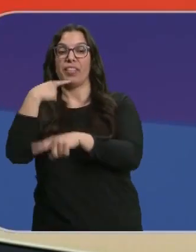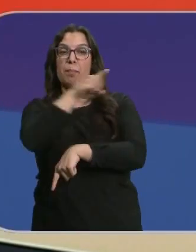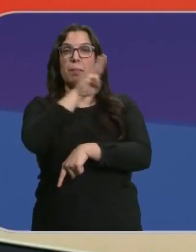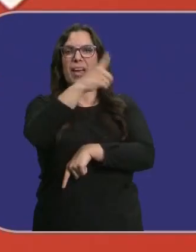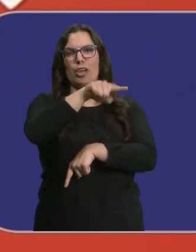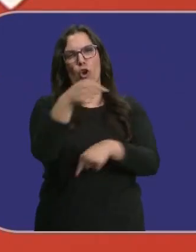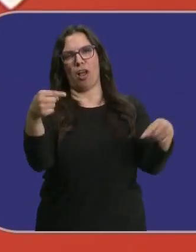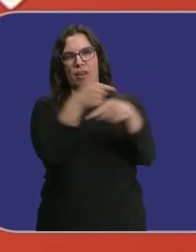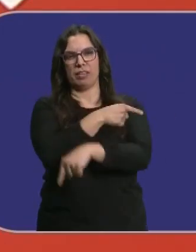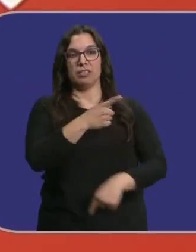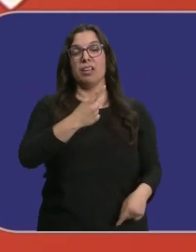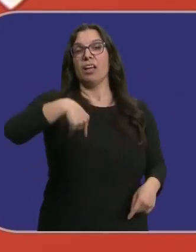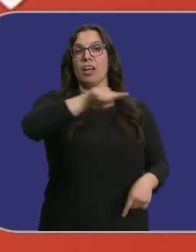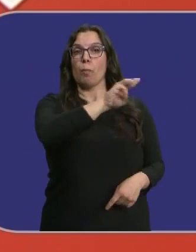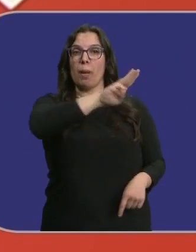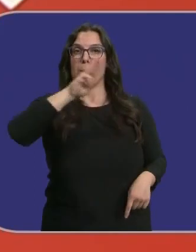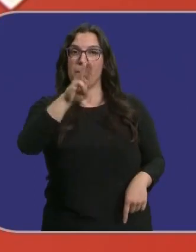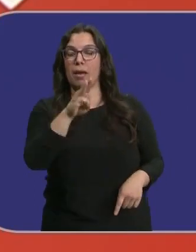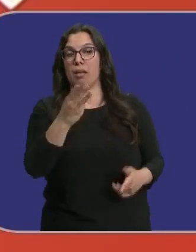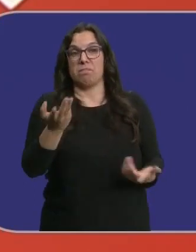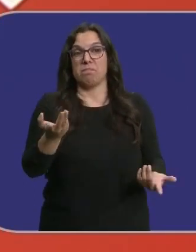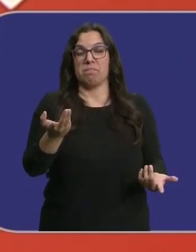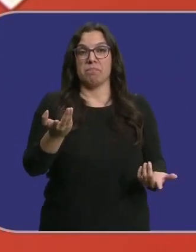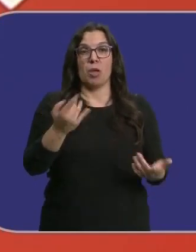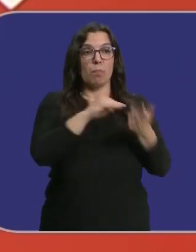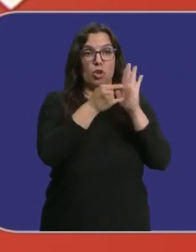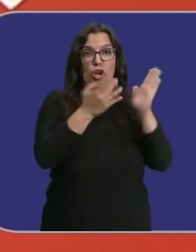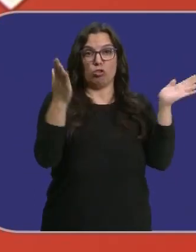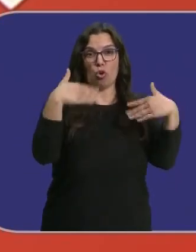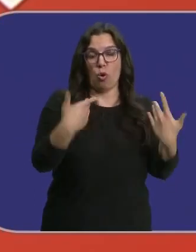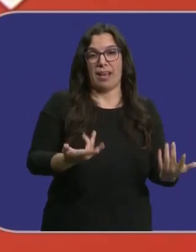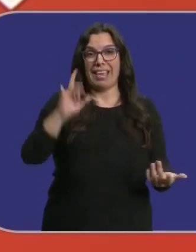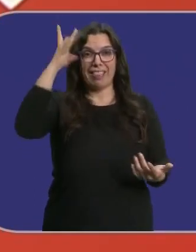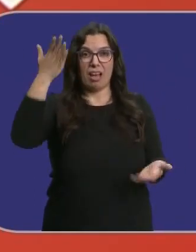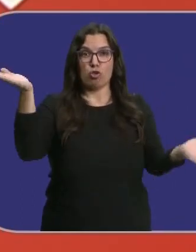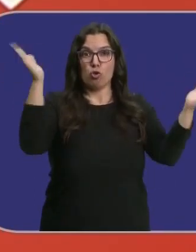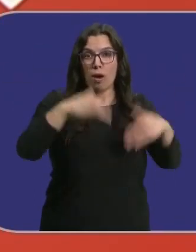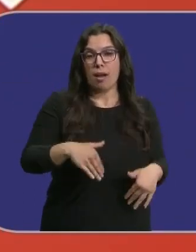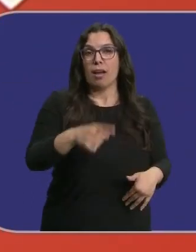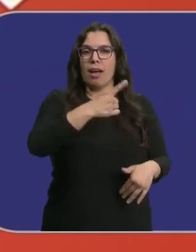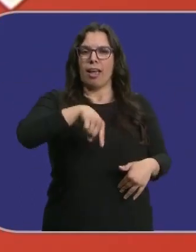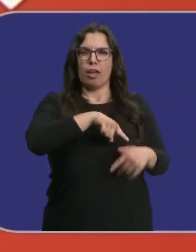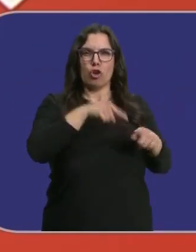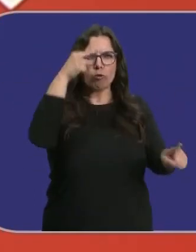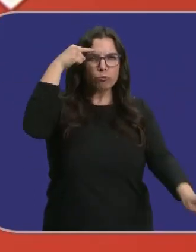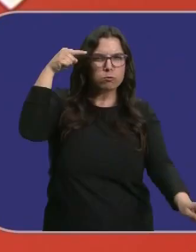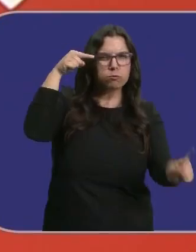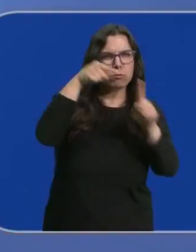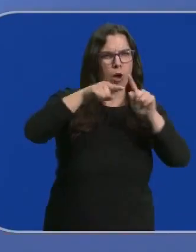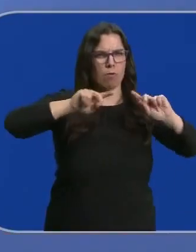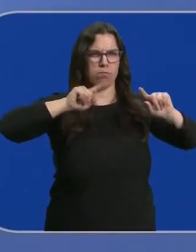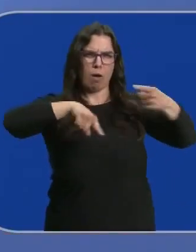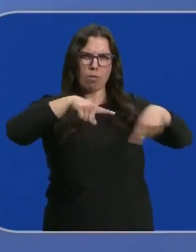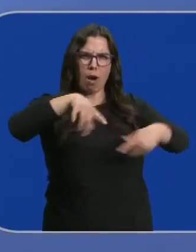será la del PP. Que va a ser un Partido Popular carente de proyectos y demasiado imbuido por el